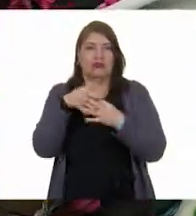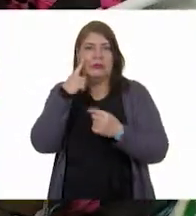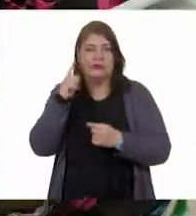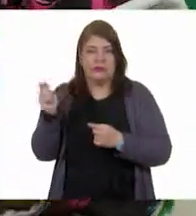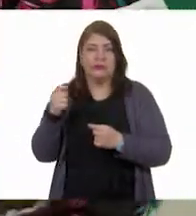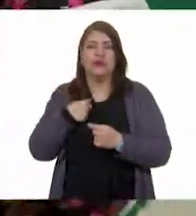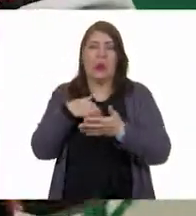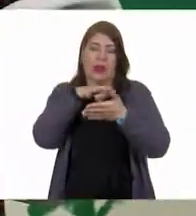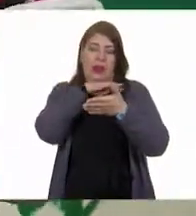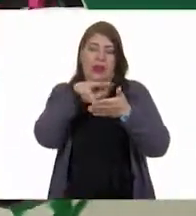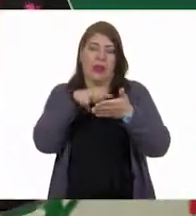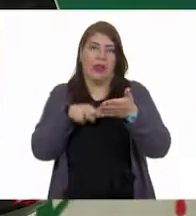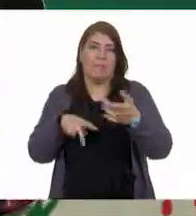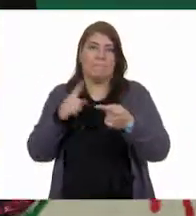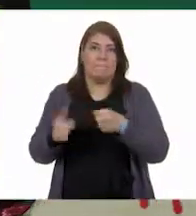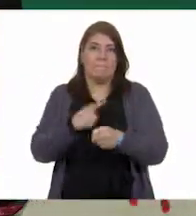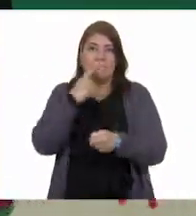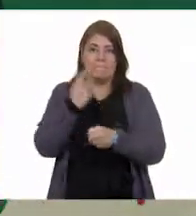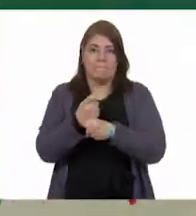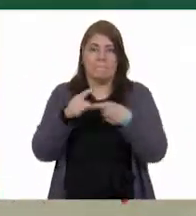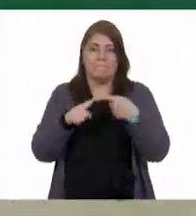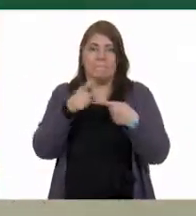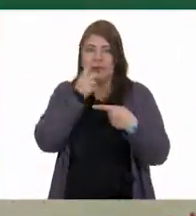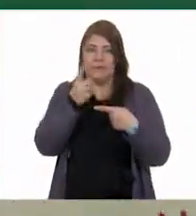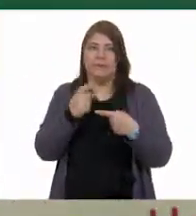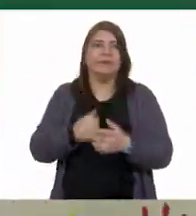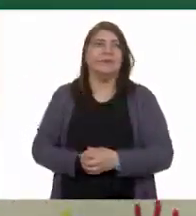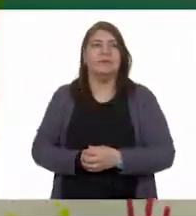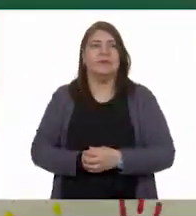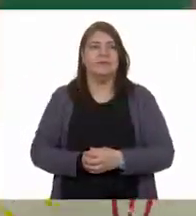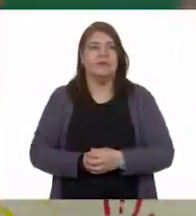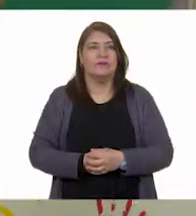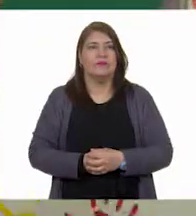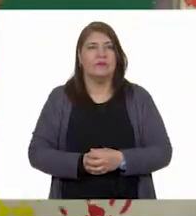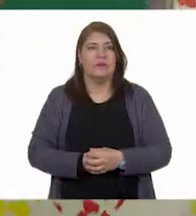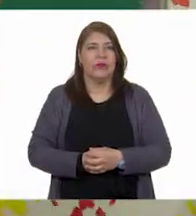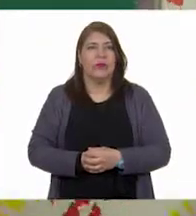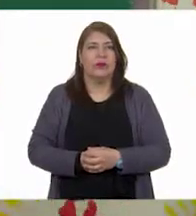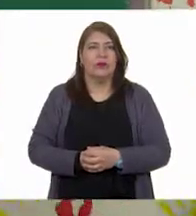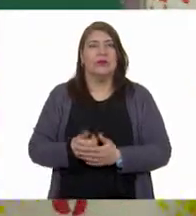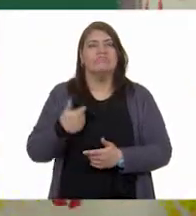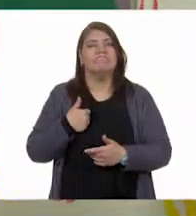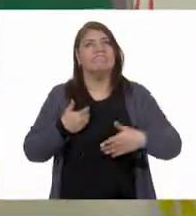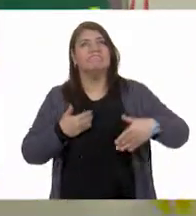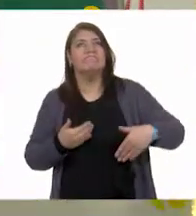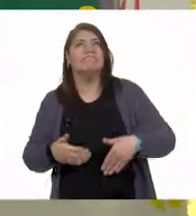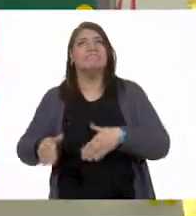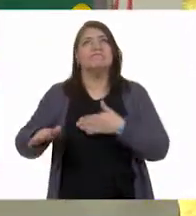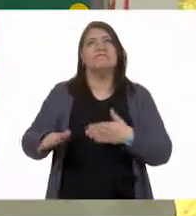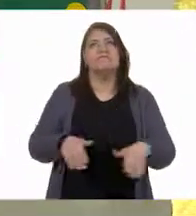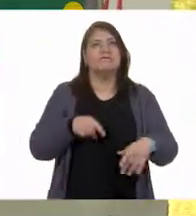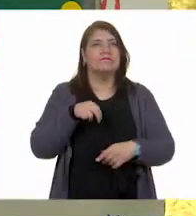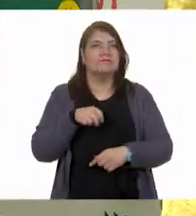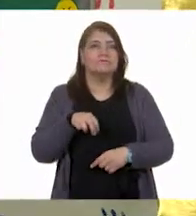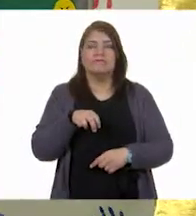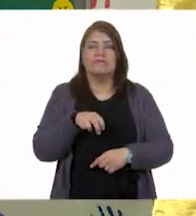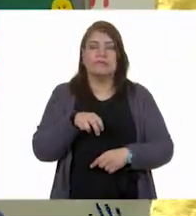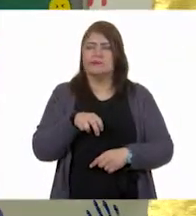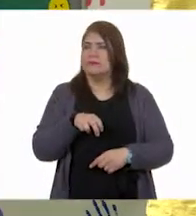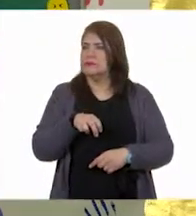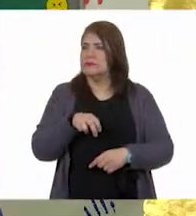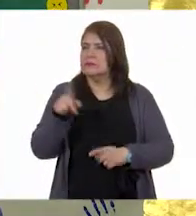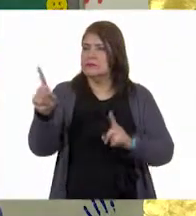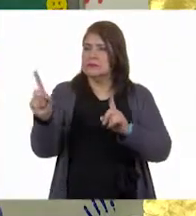Se las voy a leer. La primera de ellas dice así. Voy caminando. Mi compañero está